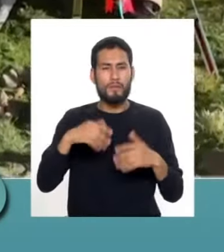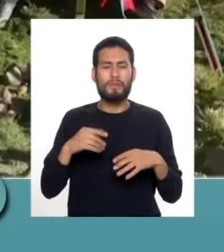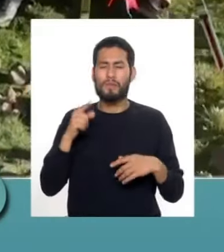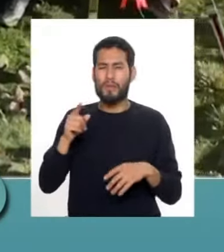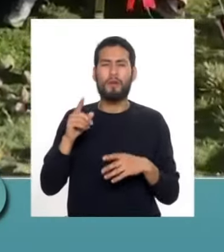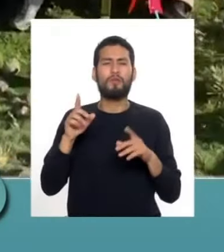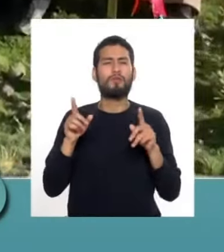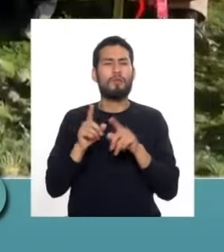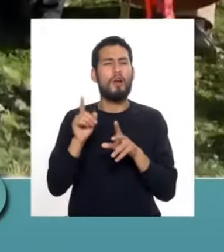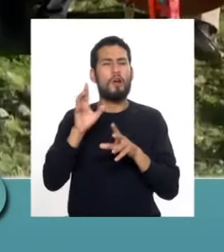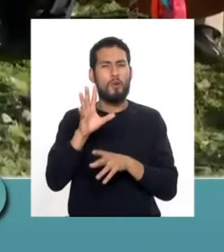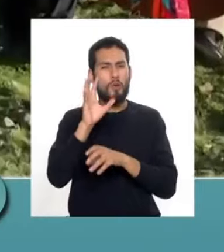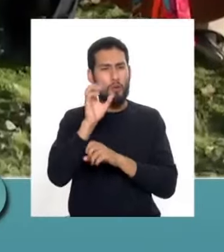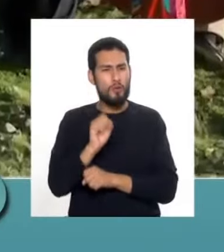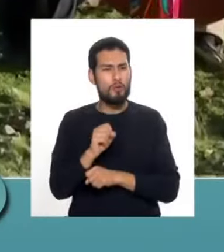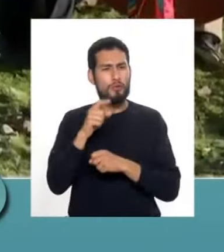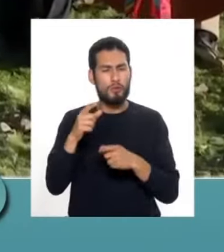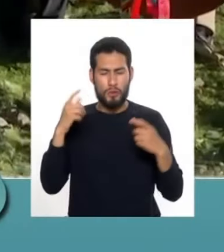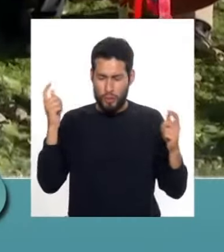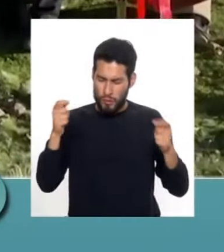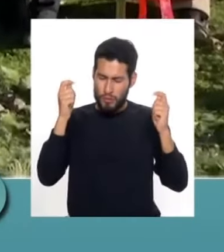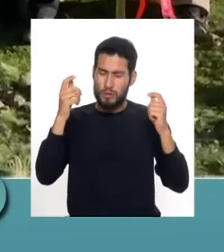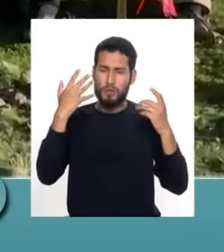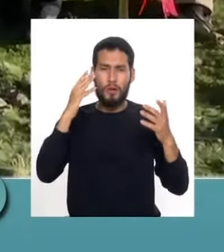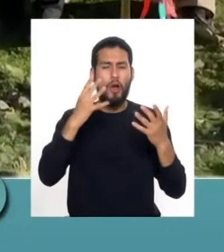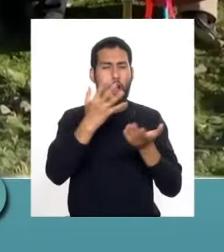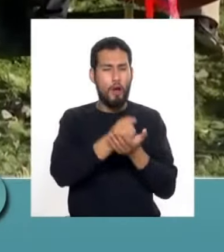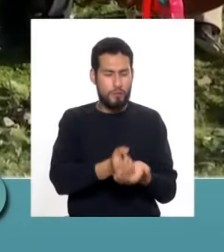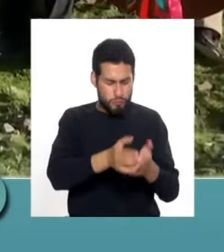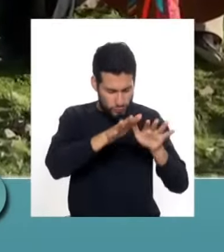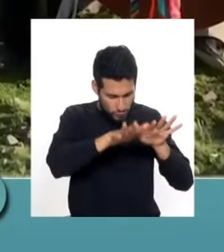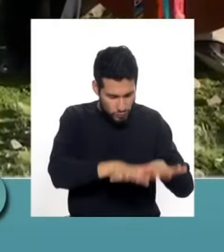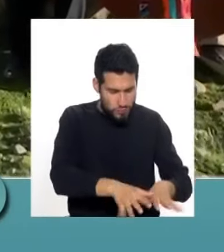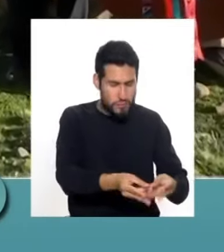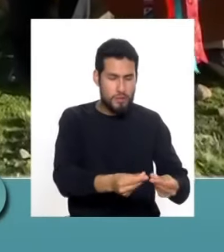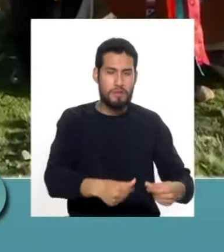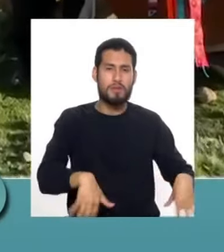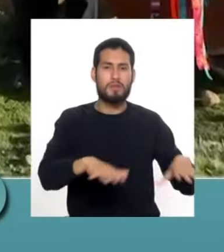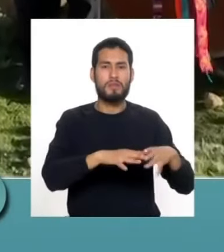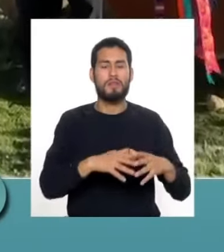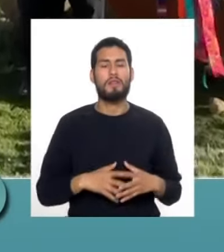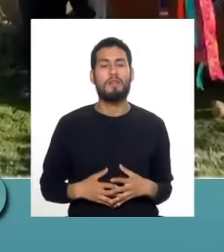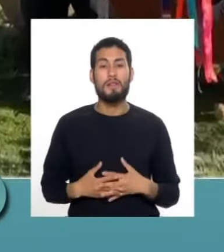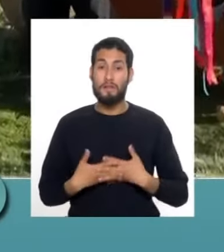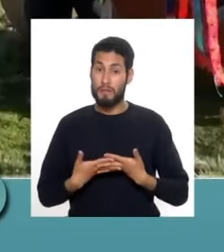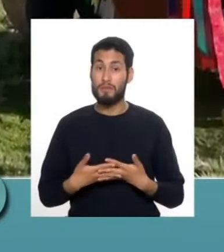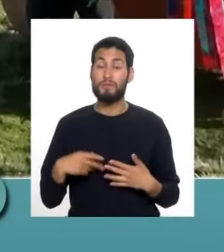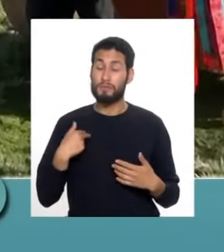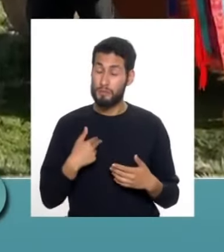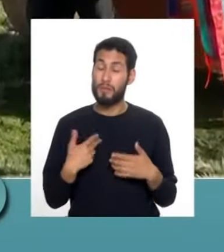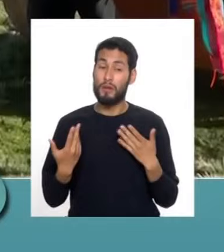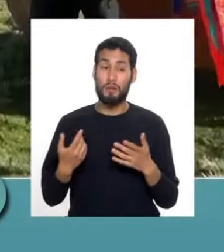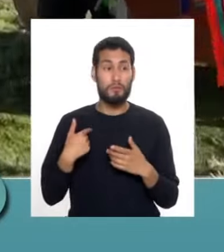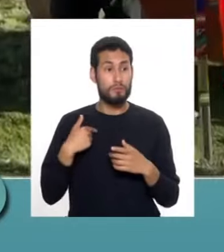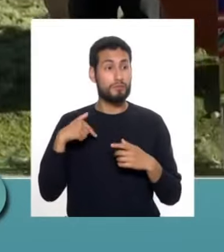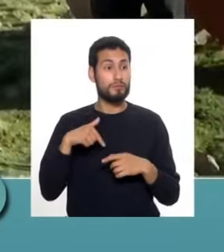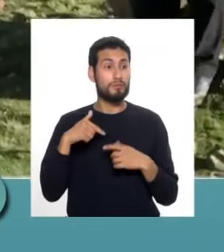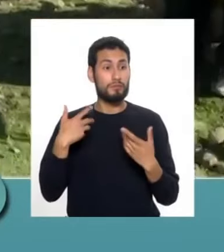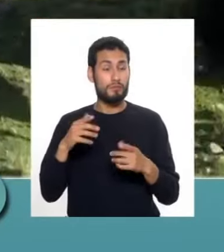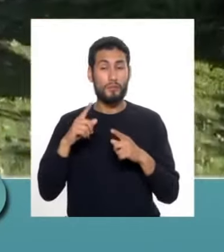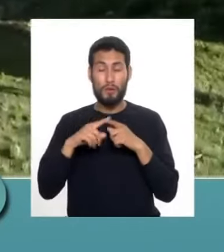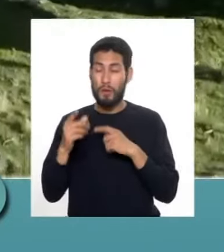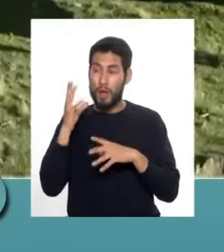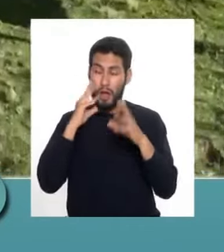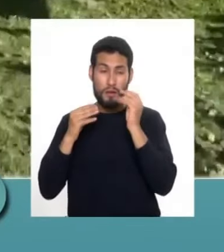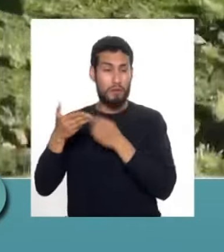-ritual, ¿no?, ligado lo que es la parte de la ofrenda hacia la madre tierra, y nosotros, bueno, habernos embebido de grandes maestros